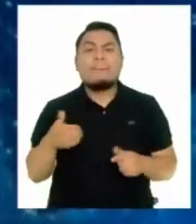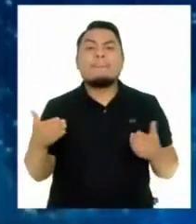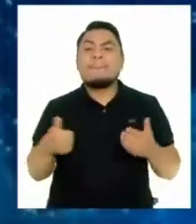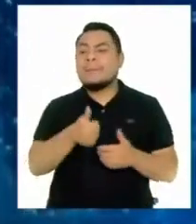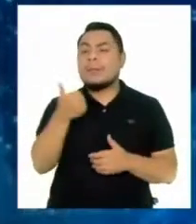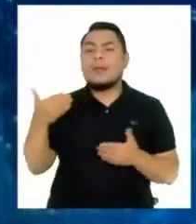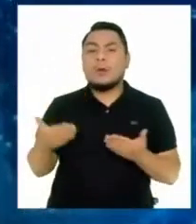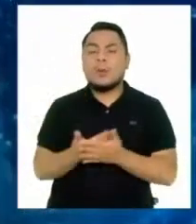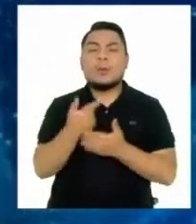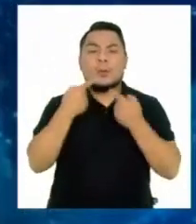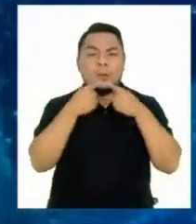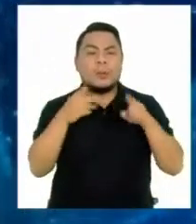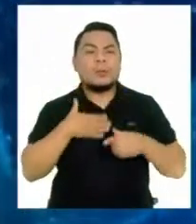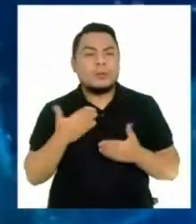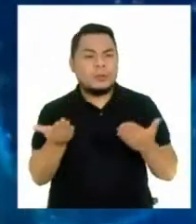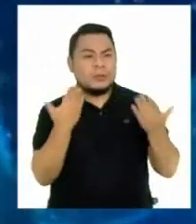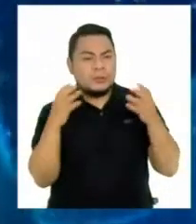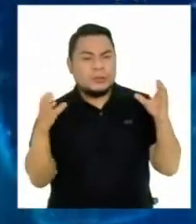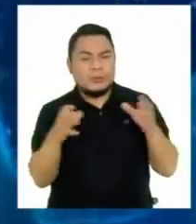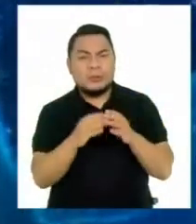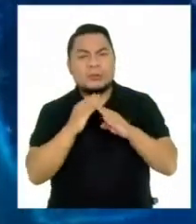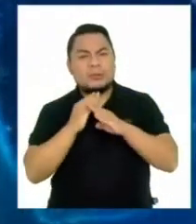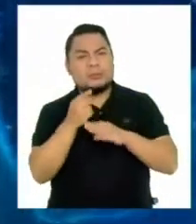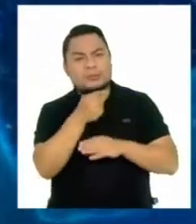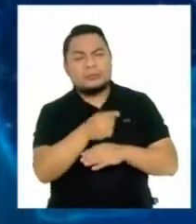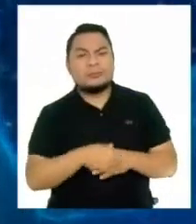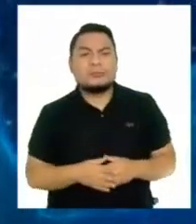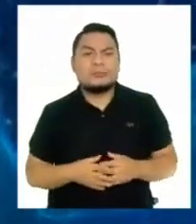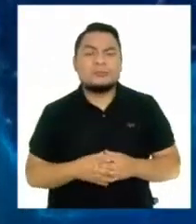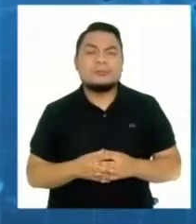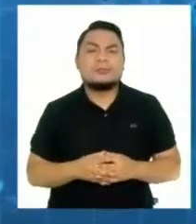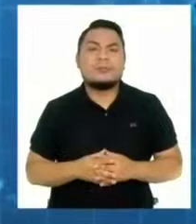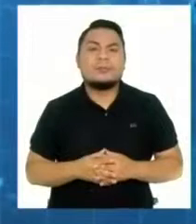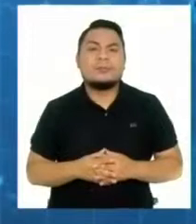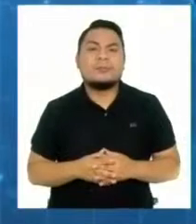nuevo mandatario e insta a la población a resistir al nuevo régimen talibán.